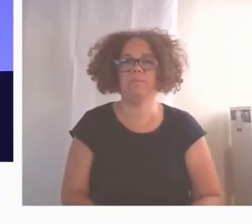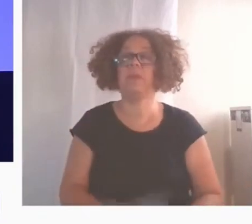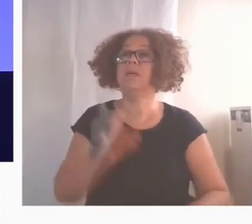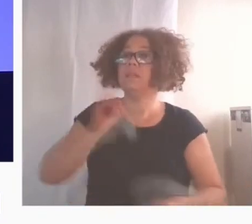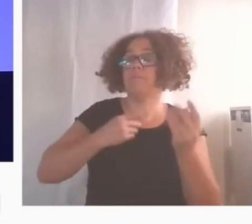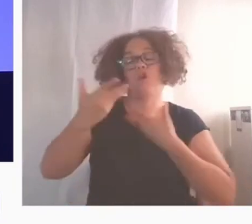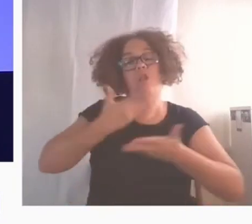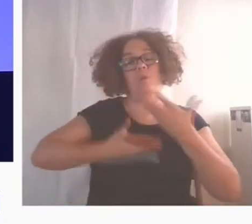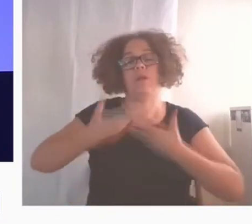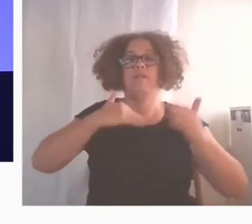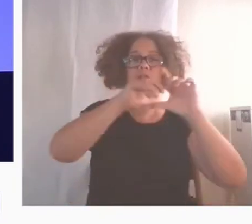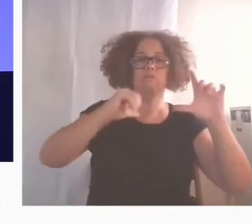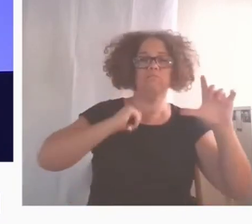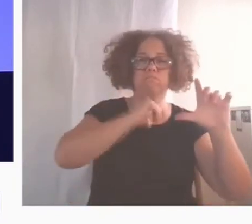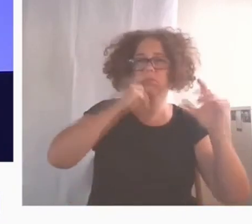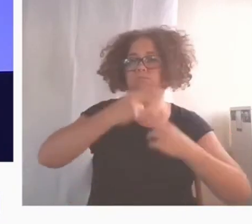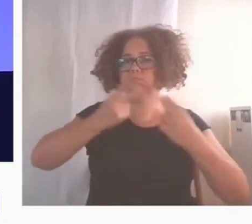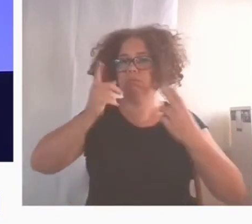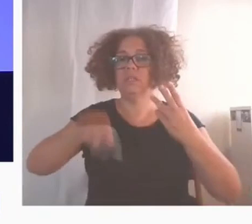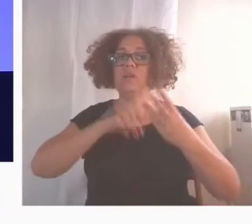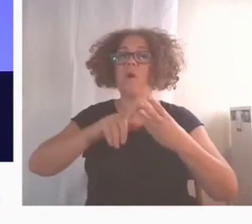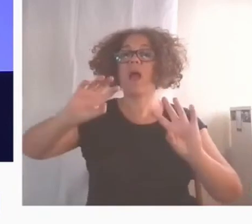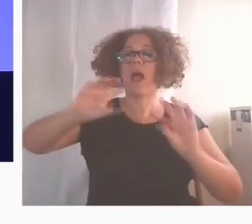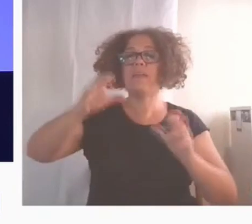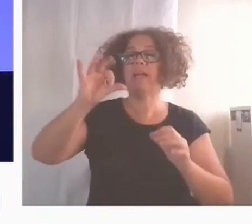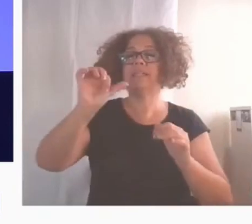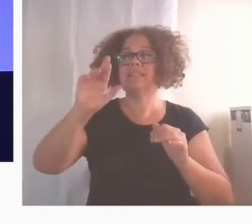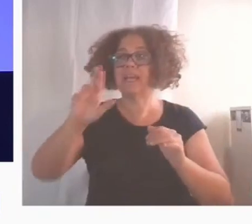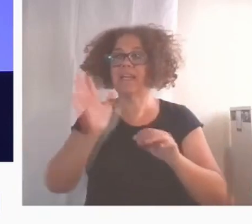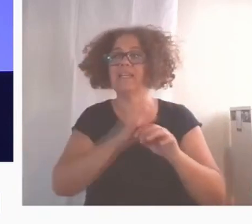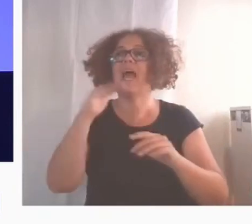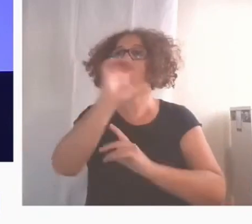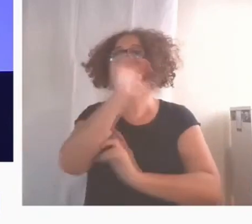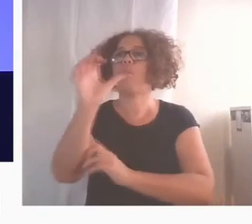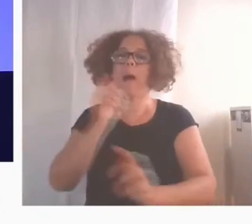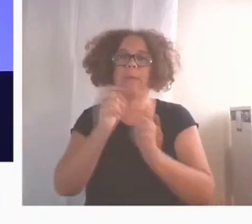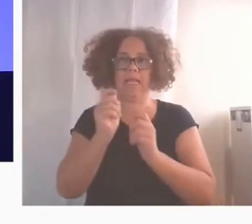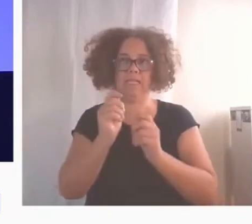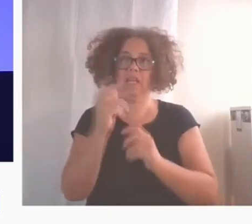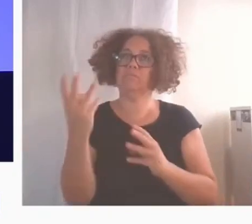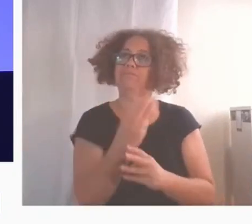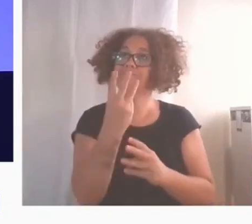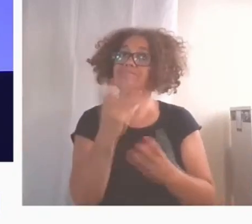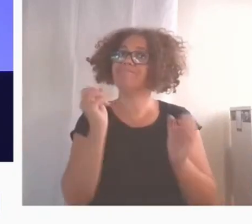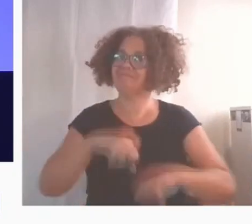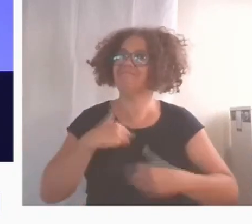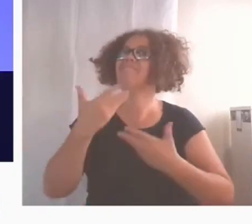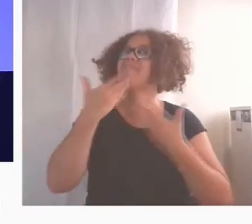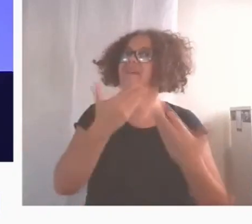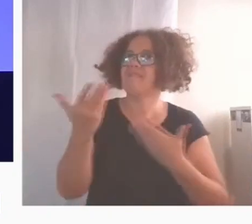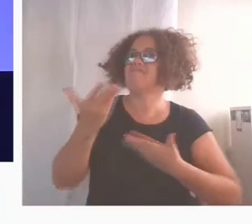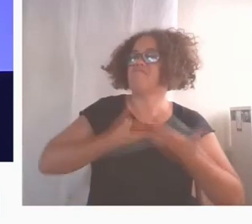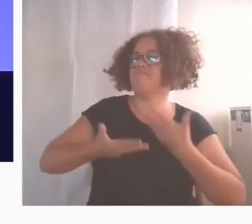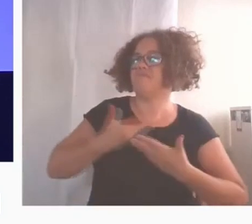privadas y medios de comunicación como la Cadena SER y Europa Press. En la jornada de hoy vamos a conocer métodos y